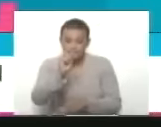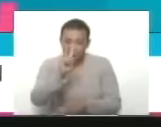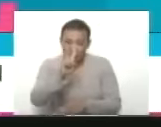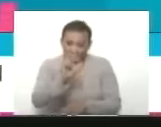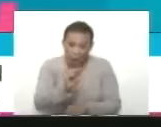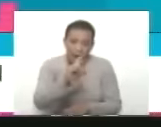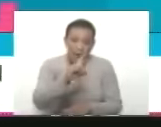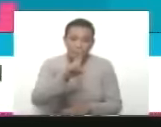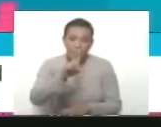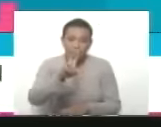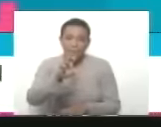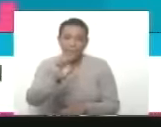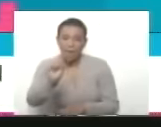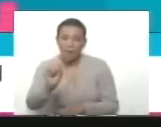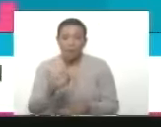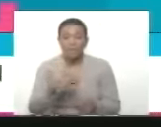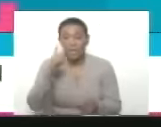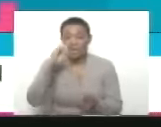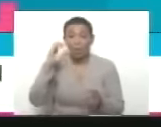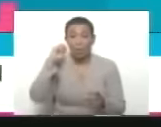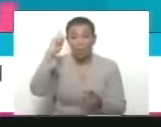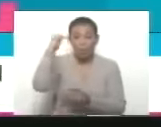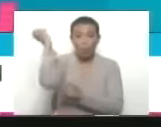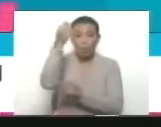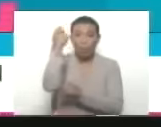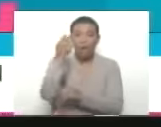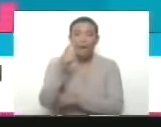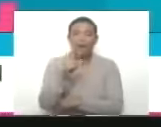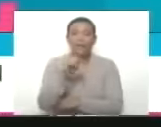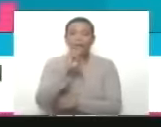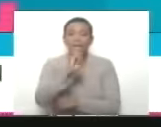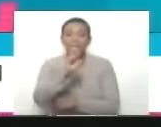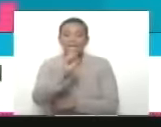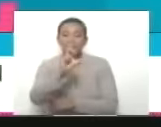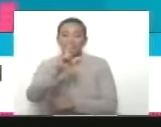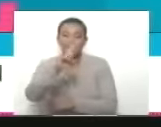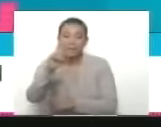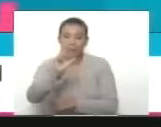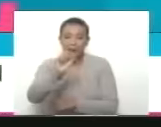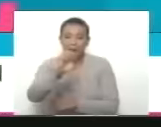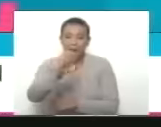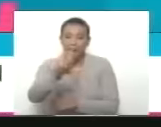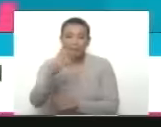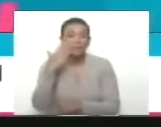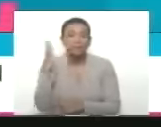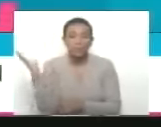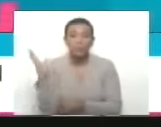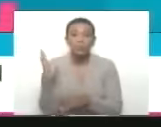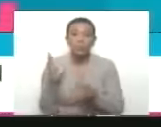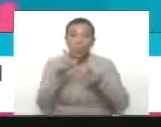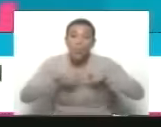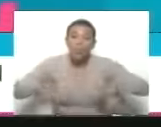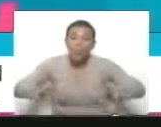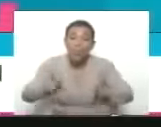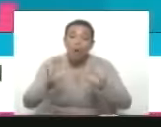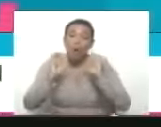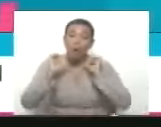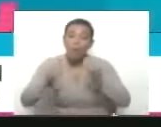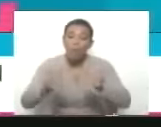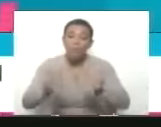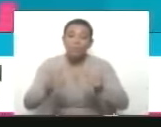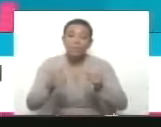y en Guarico el hospital Israel Ranuares Balsa este es el núcleo de arranque